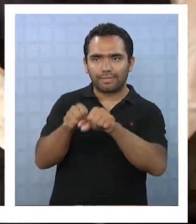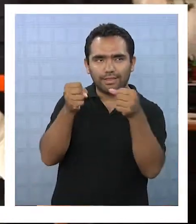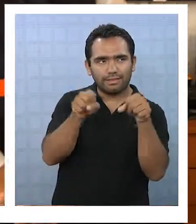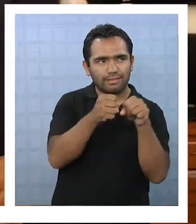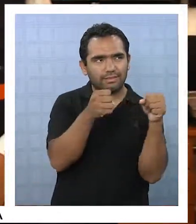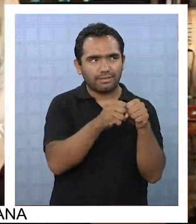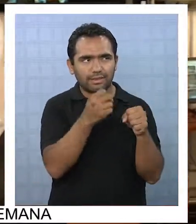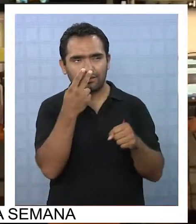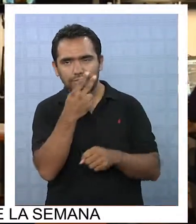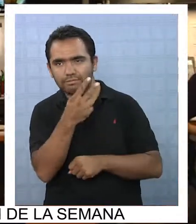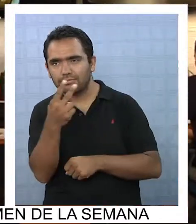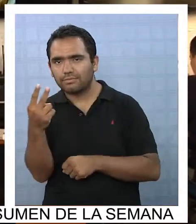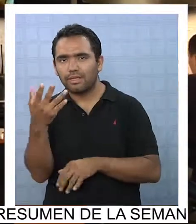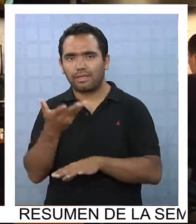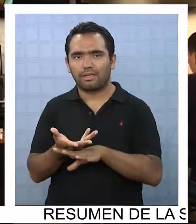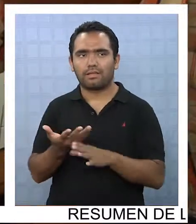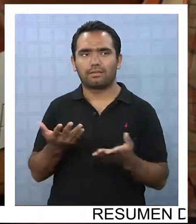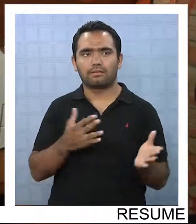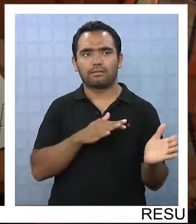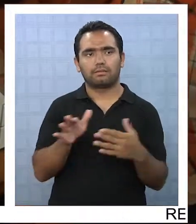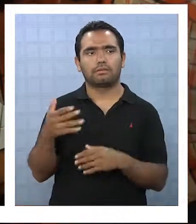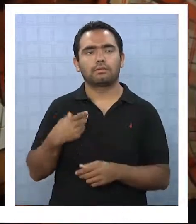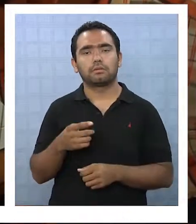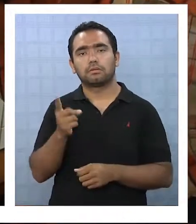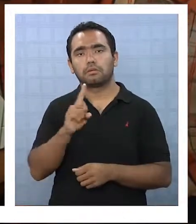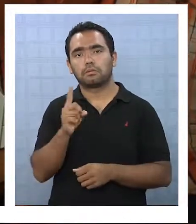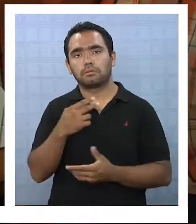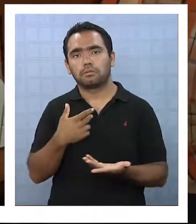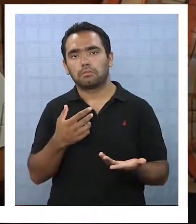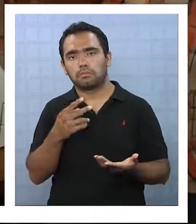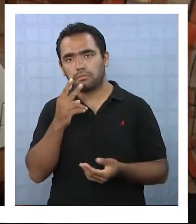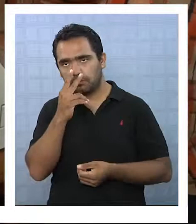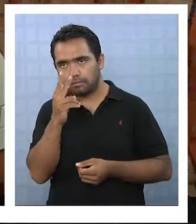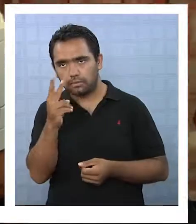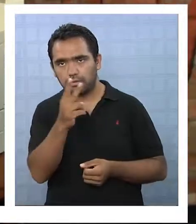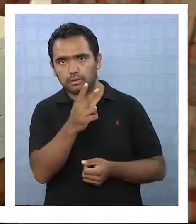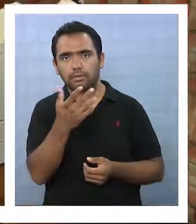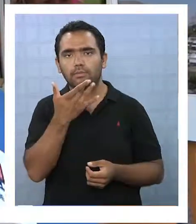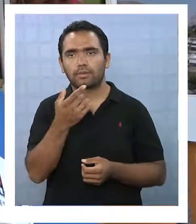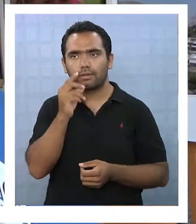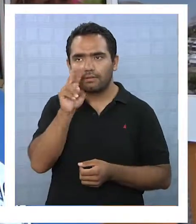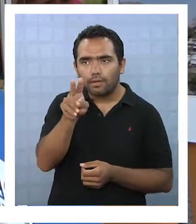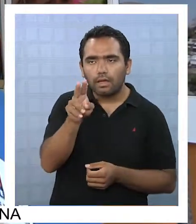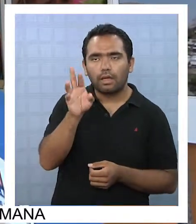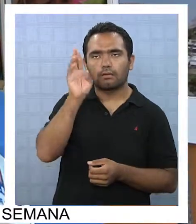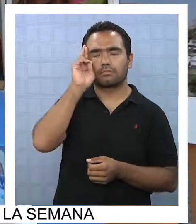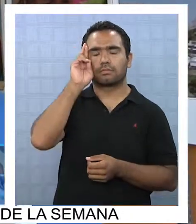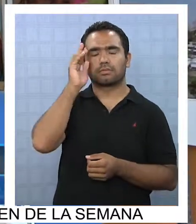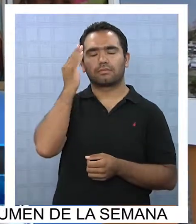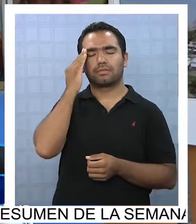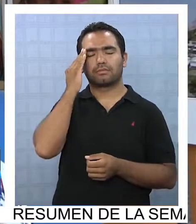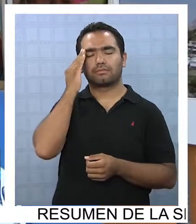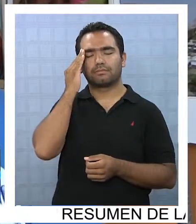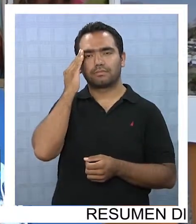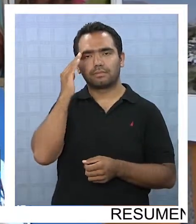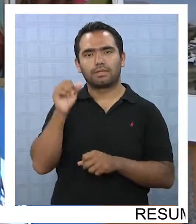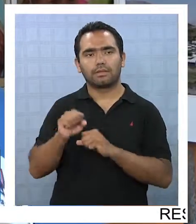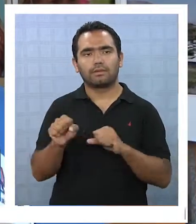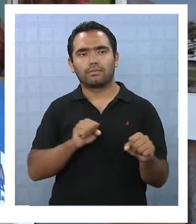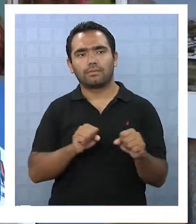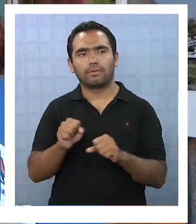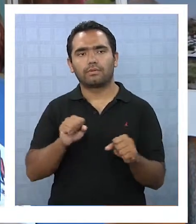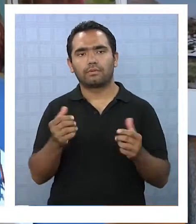fenómeno natural que azotó a la región. No, porque la veía la gente bien, recuerda el terremoto, el desastre, los niños